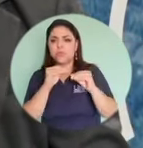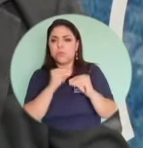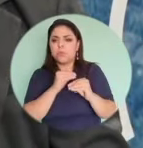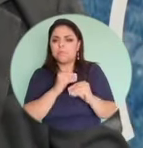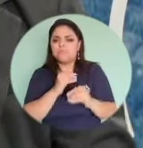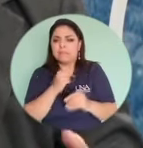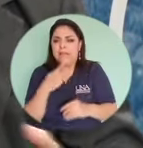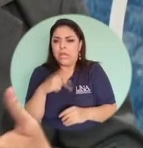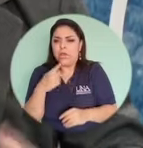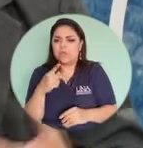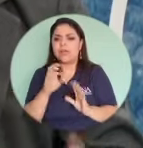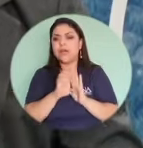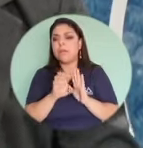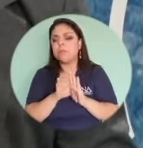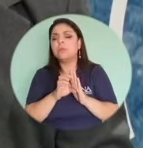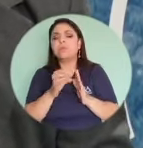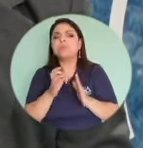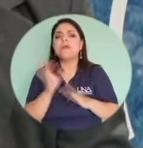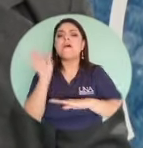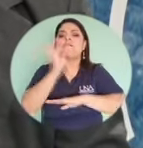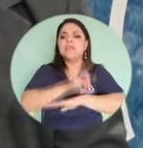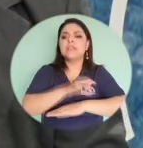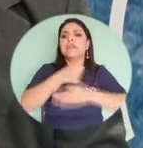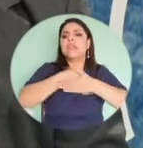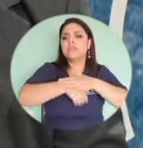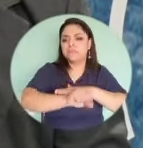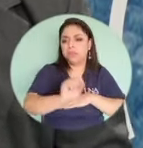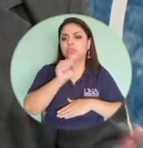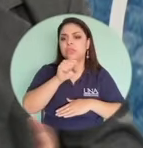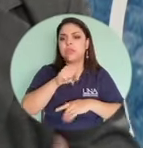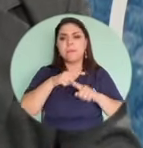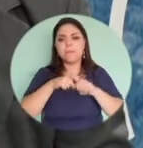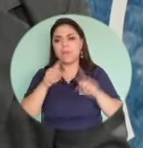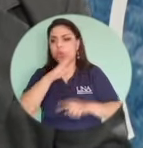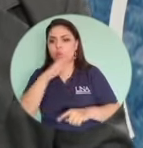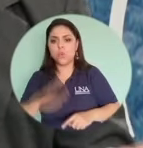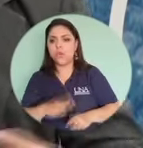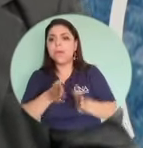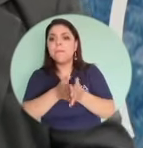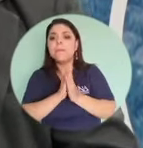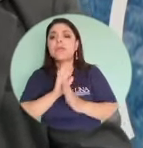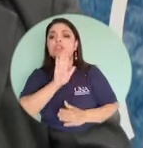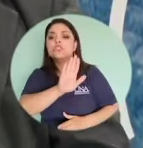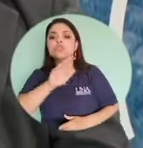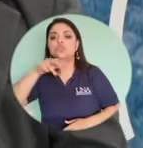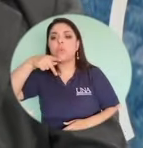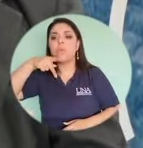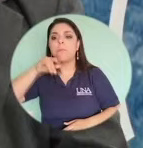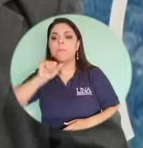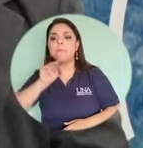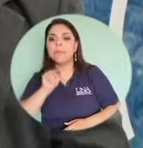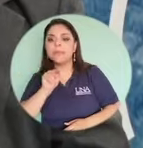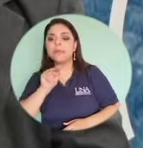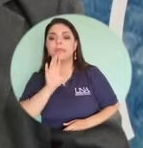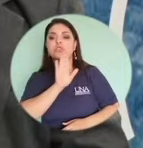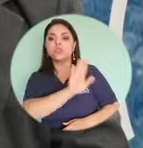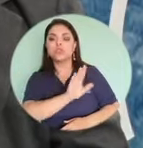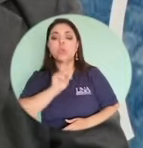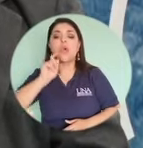para corroborar que realmente están hablando con uno, pero nunca nos van a pedir un PIN, nunca nos van a pedir una